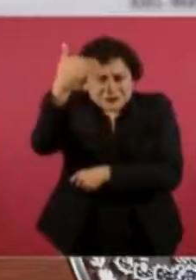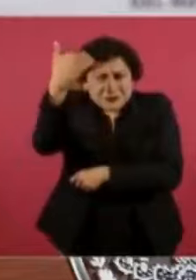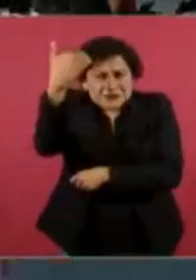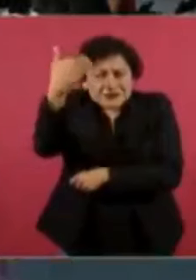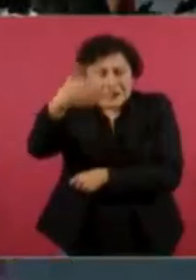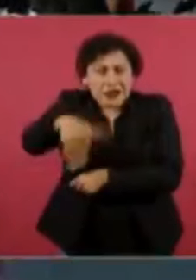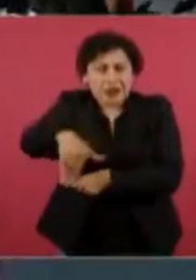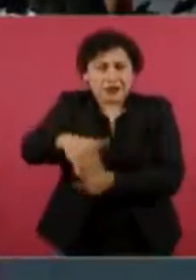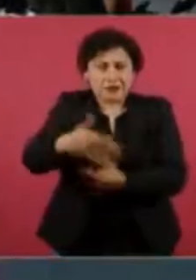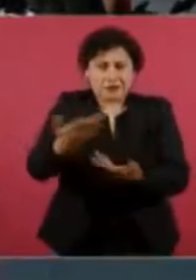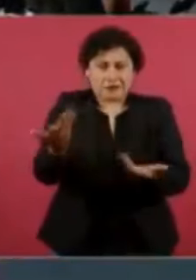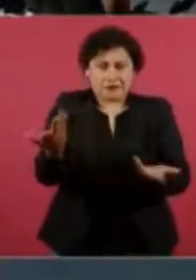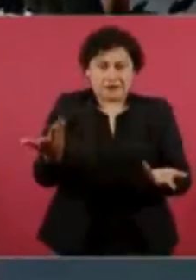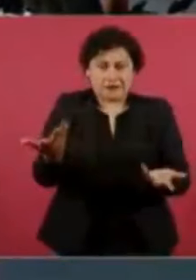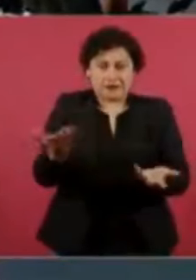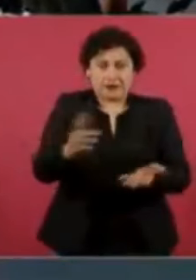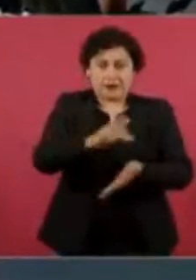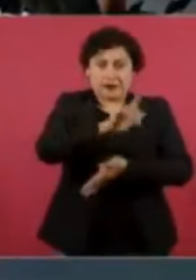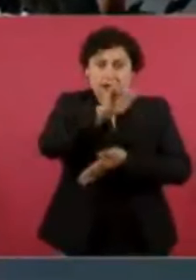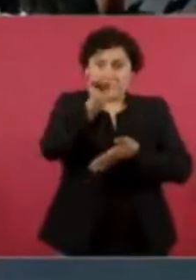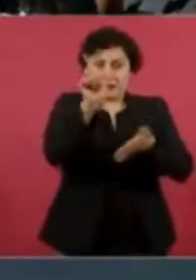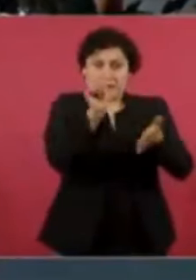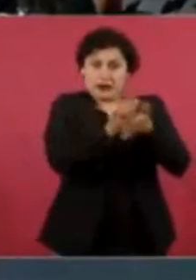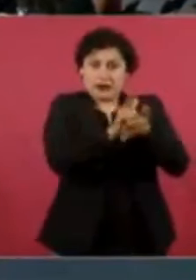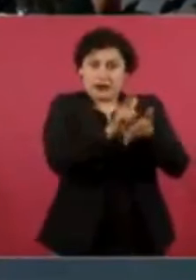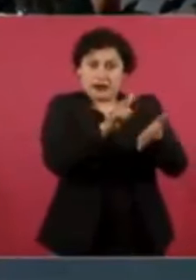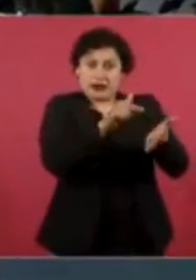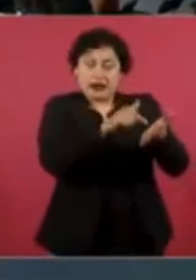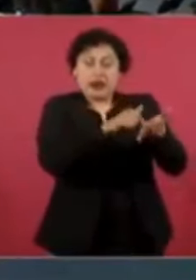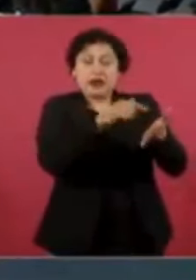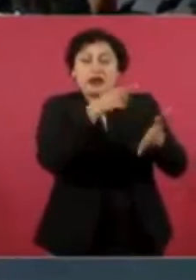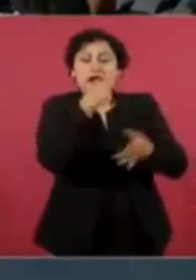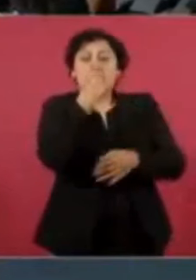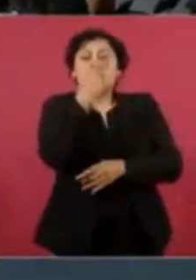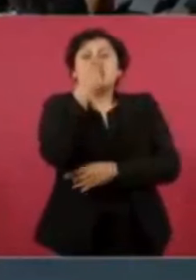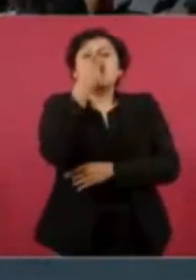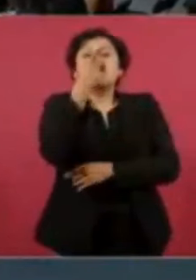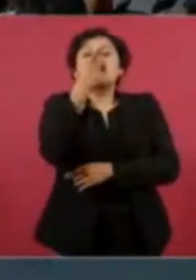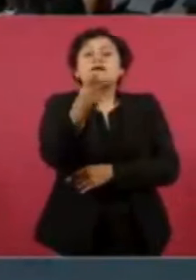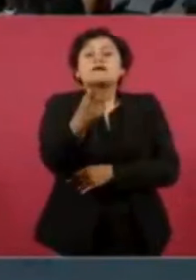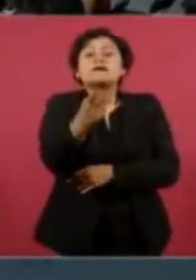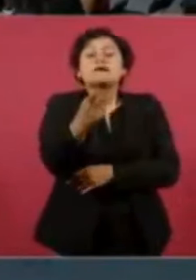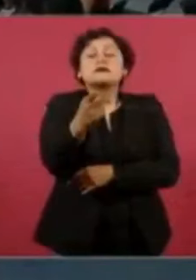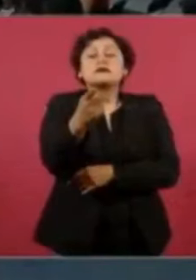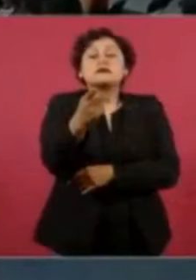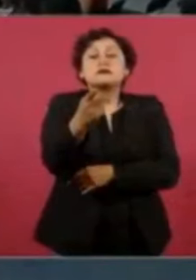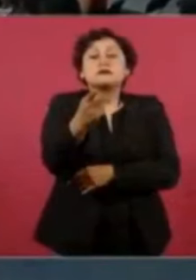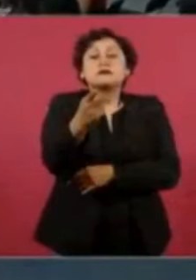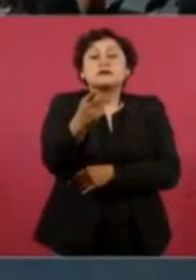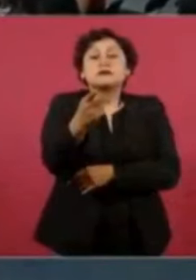adoctrinaditos seguramente van a aplaudir qué bueno que lo someta qué bueno qué asco de gobierno de verdad